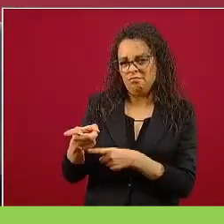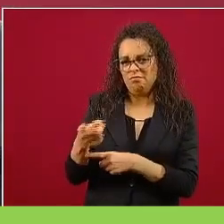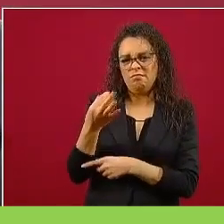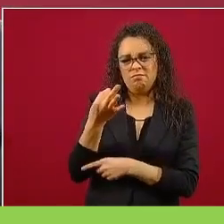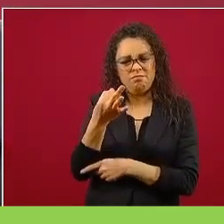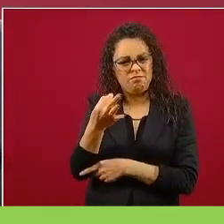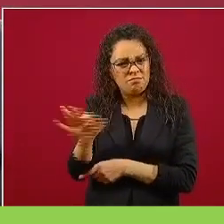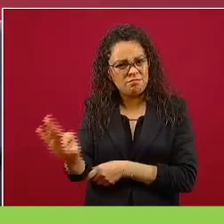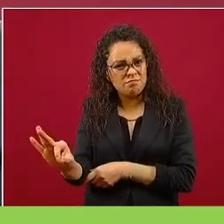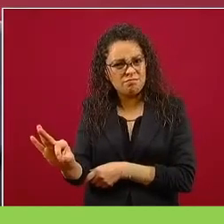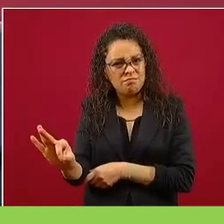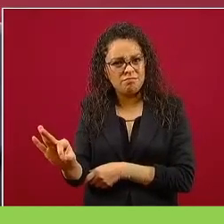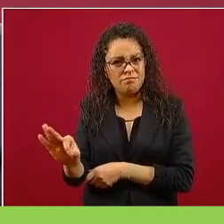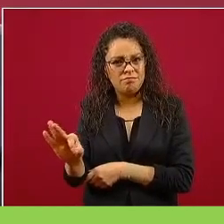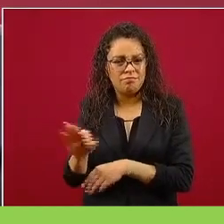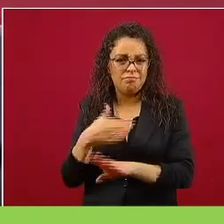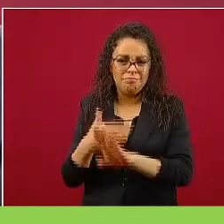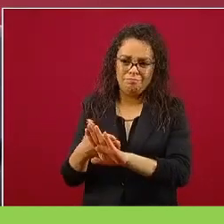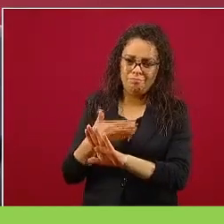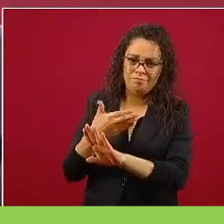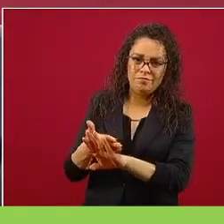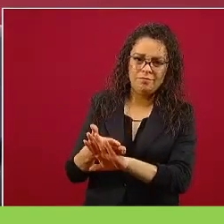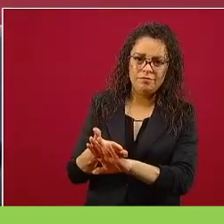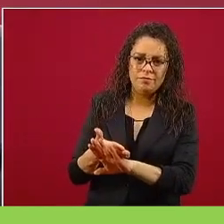las groserías, los insultos,